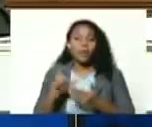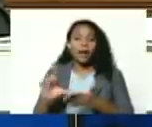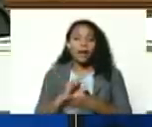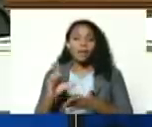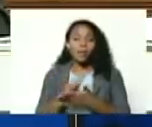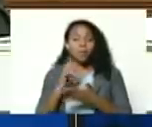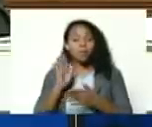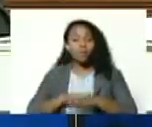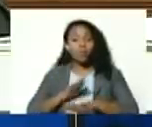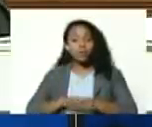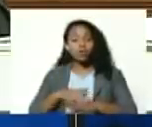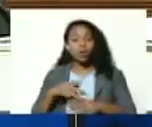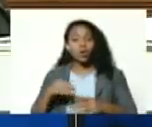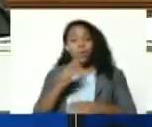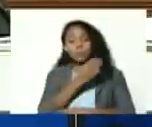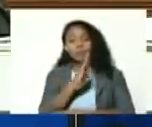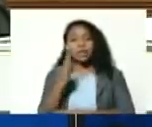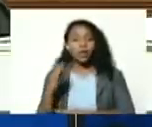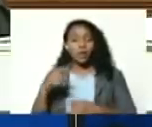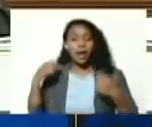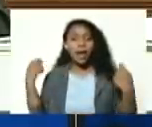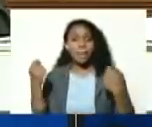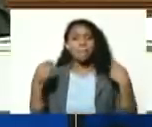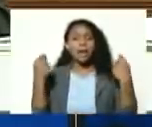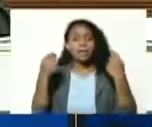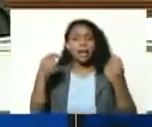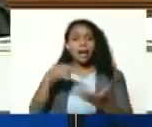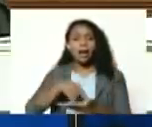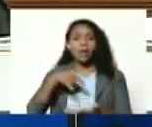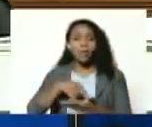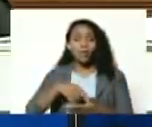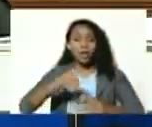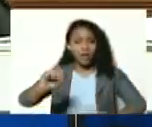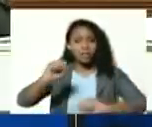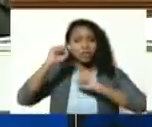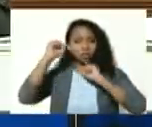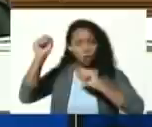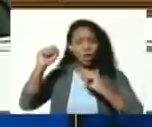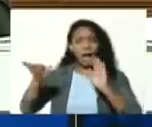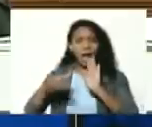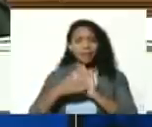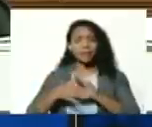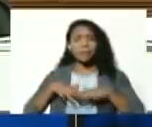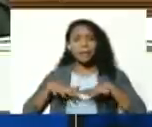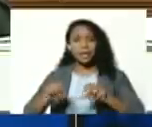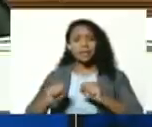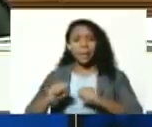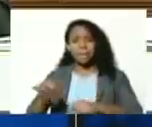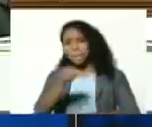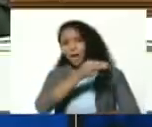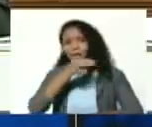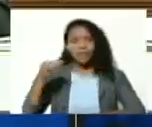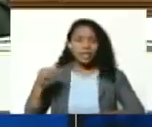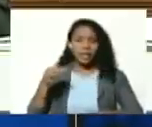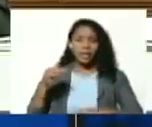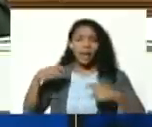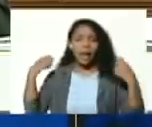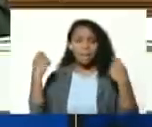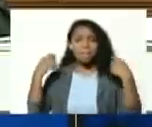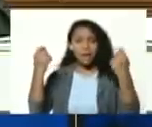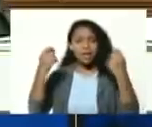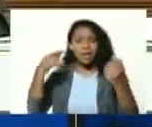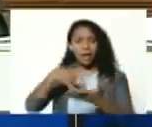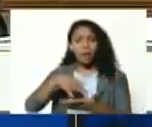propósito del bicentenario de la campaña de Carabobo de la victoria antiimperialista perfecta de la campaña de